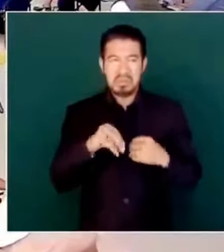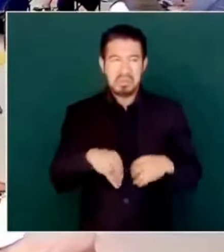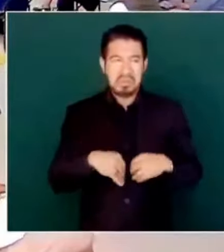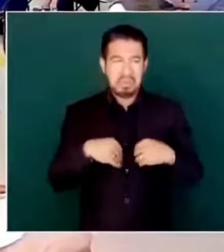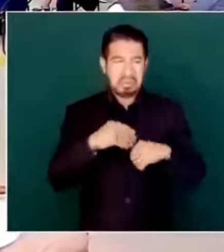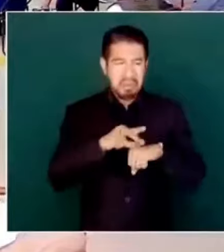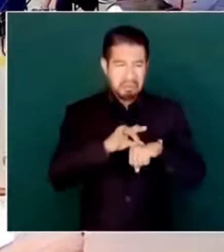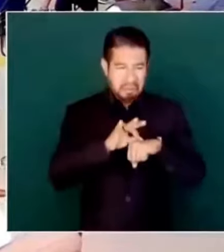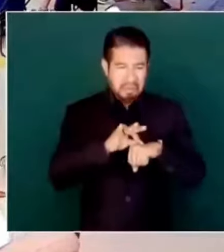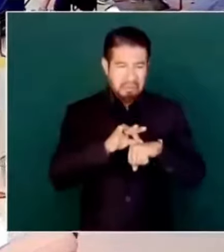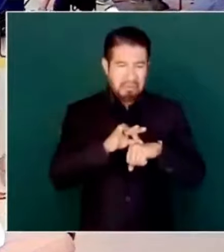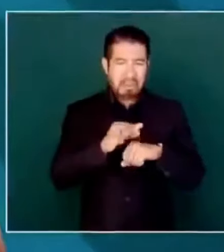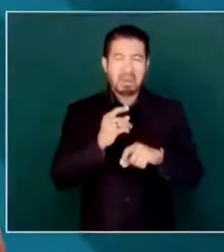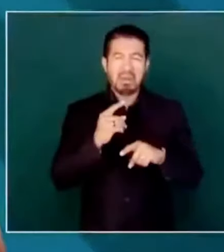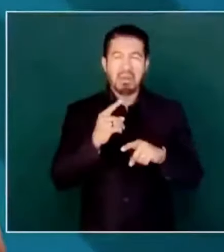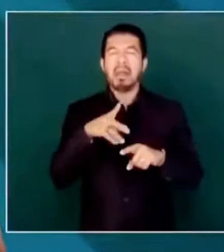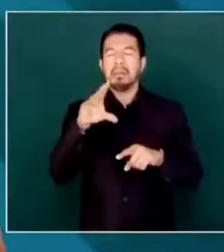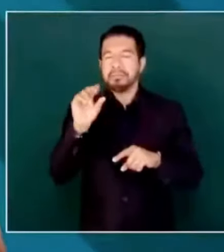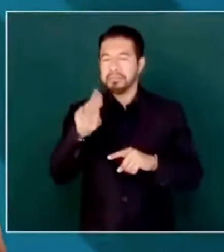Ahí salió.